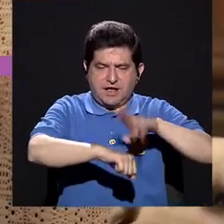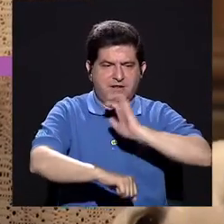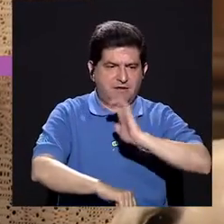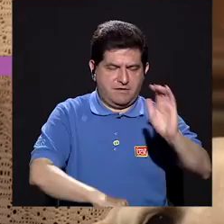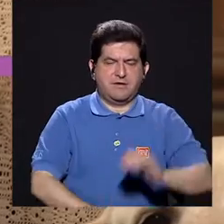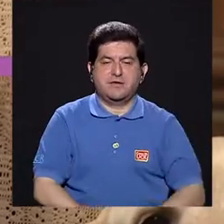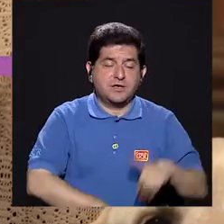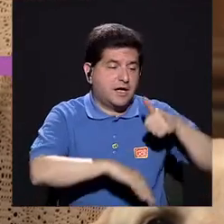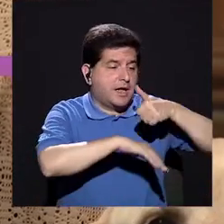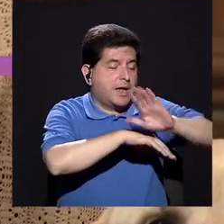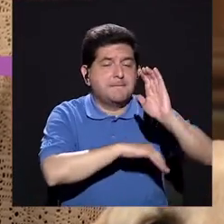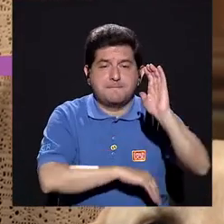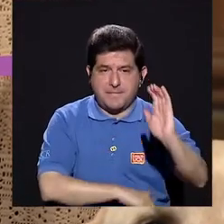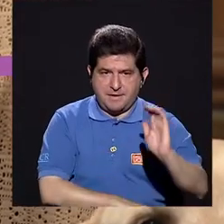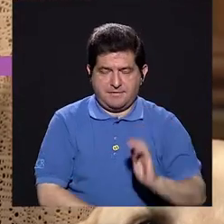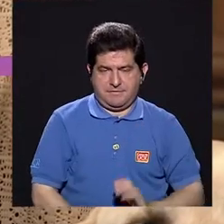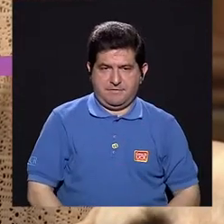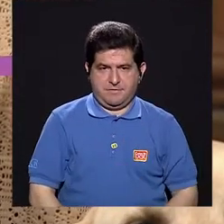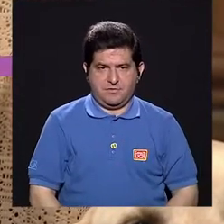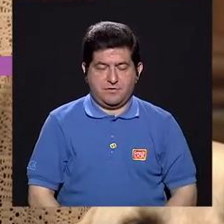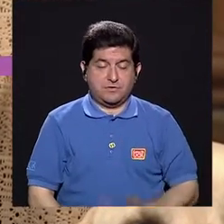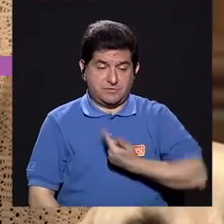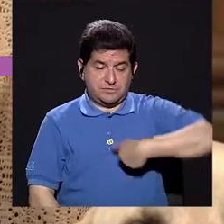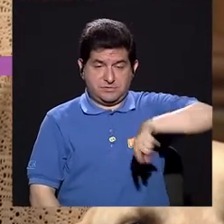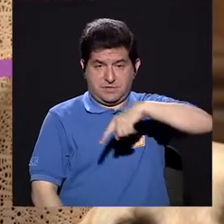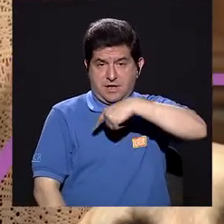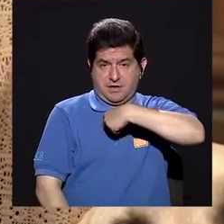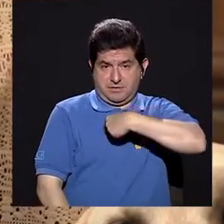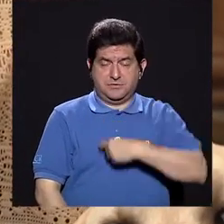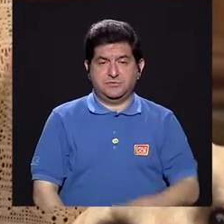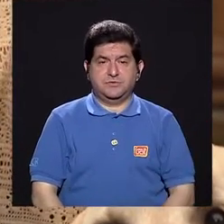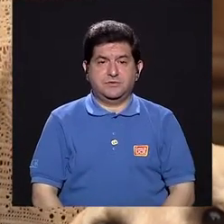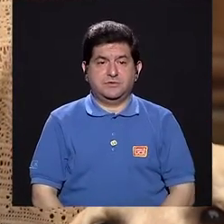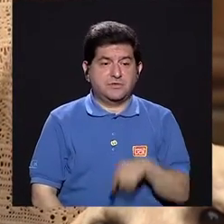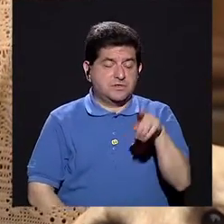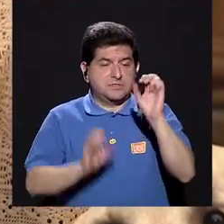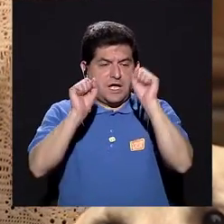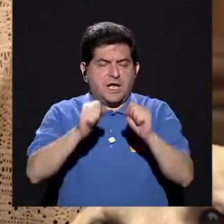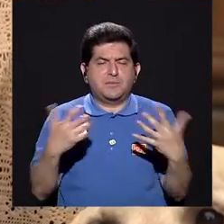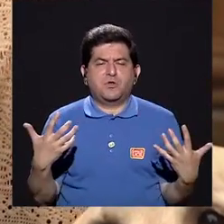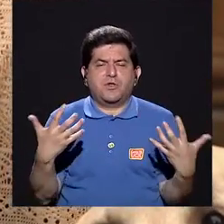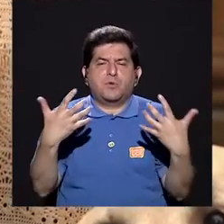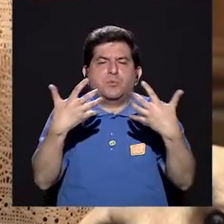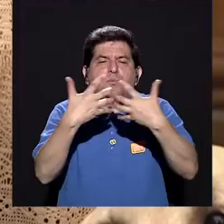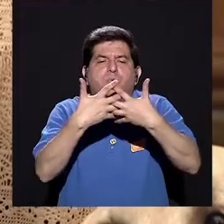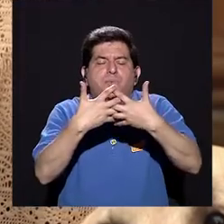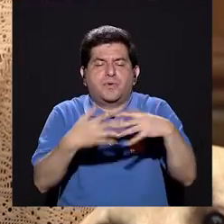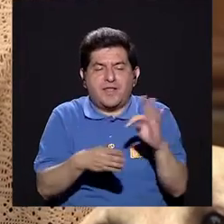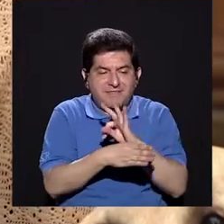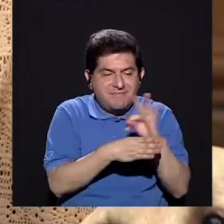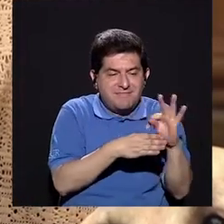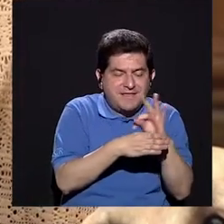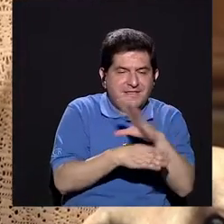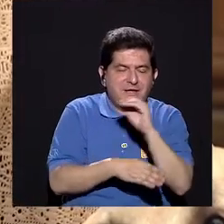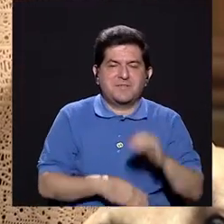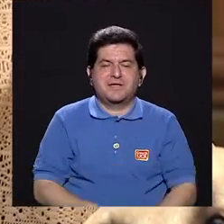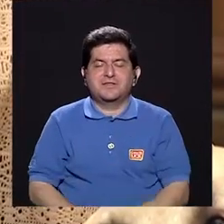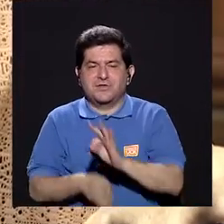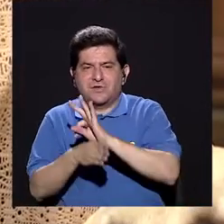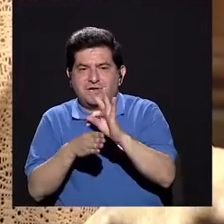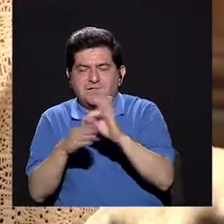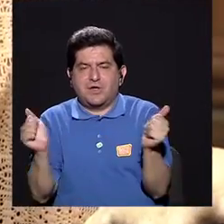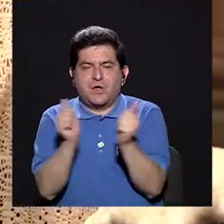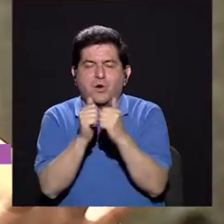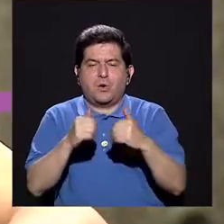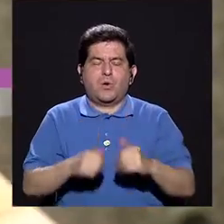refieren los niños a nosotros para que se complemente su tratamiento con la terapia con